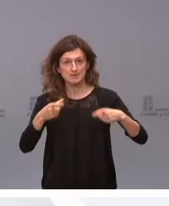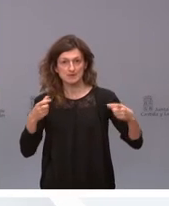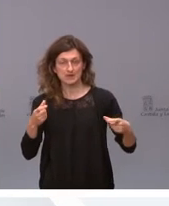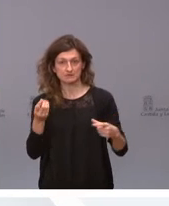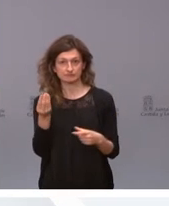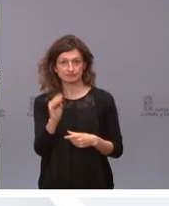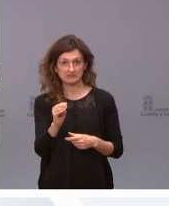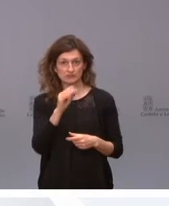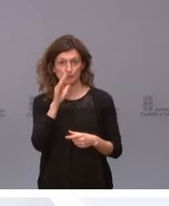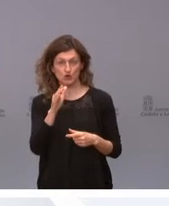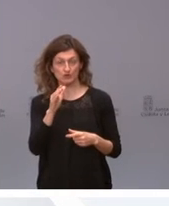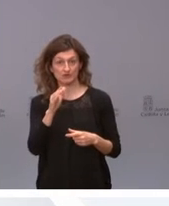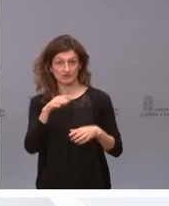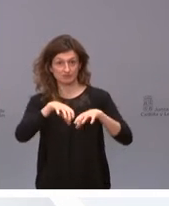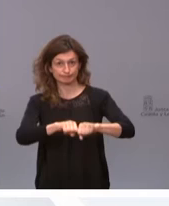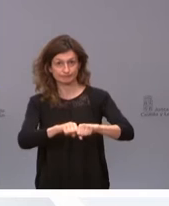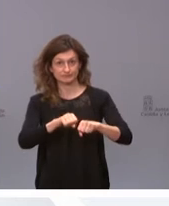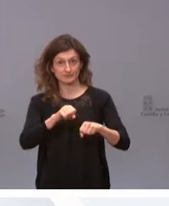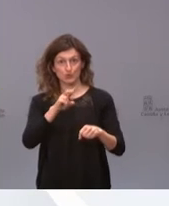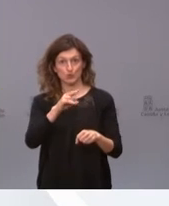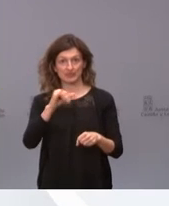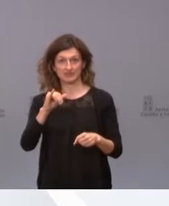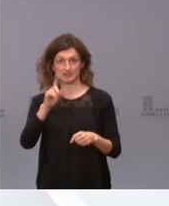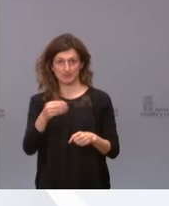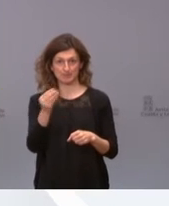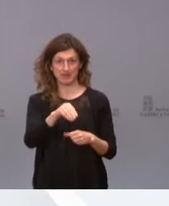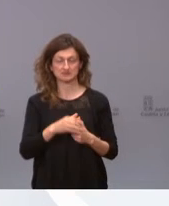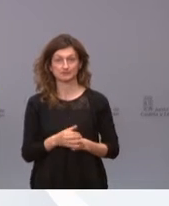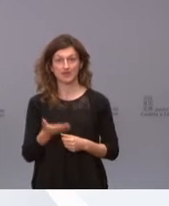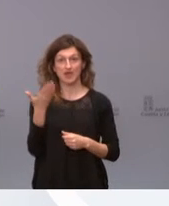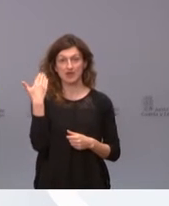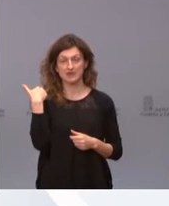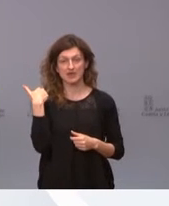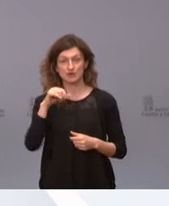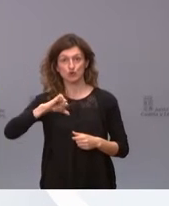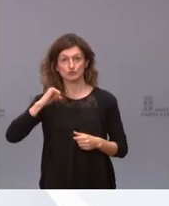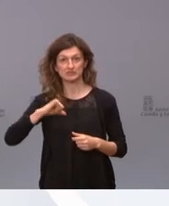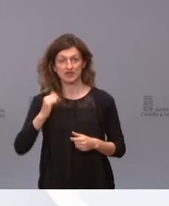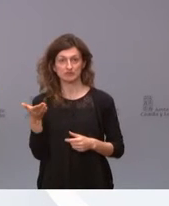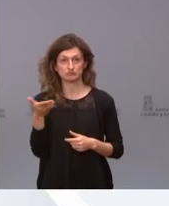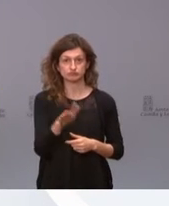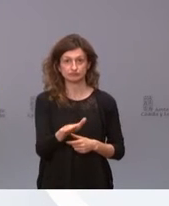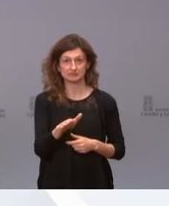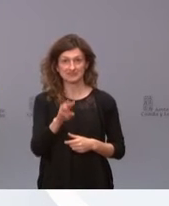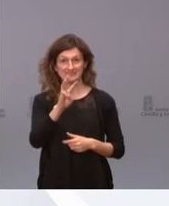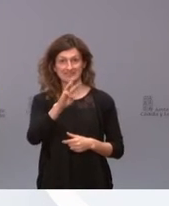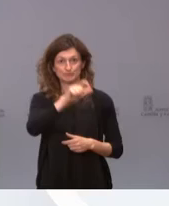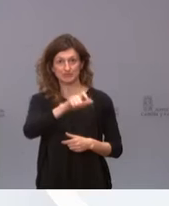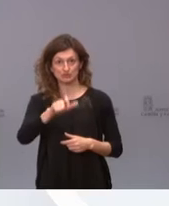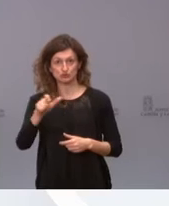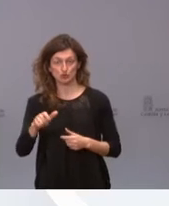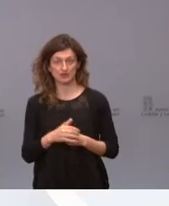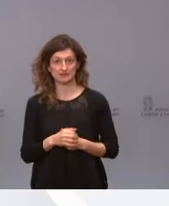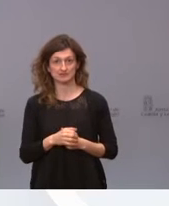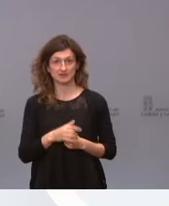ocupación de nuestras unidades de críticos. Ayer en nuestros hospitales fallecieron tres personas, mandamos